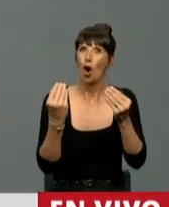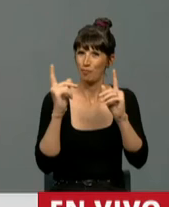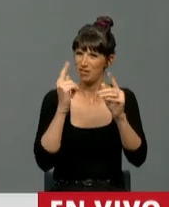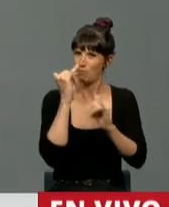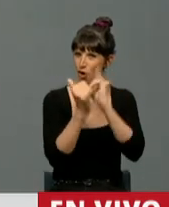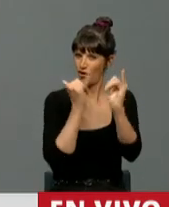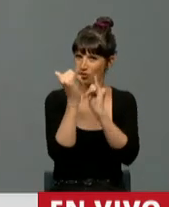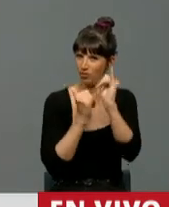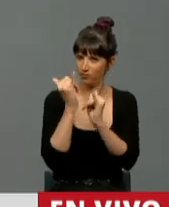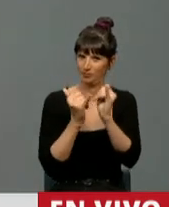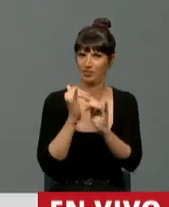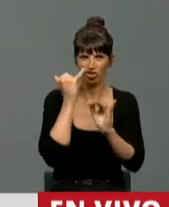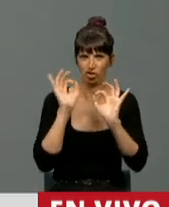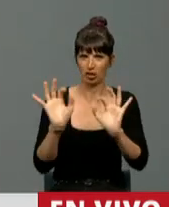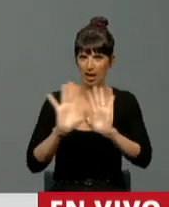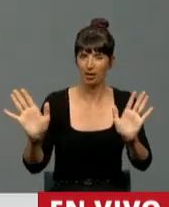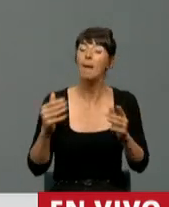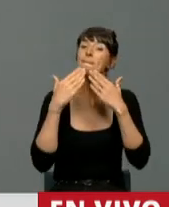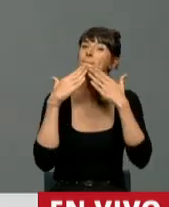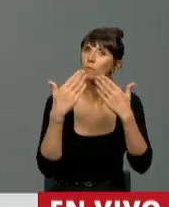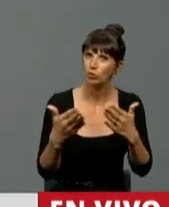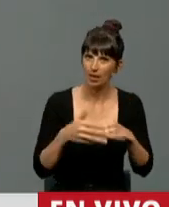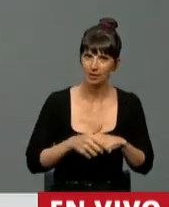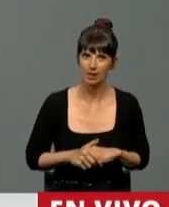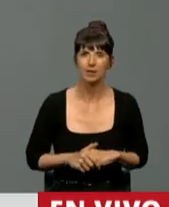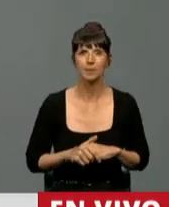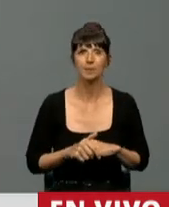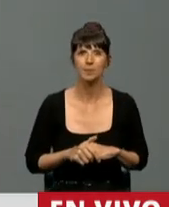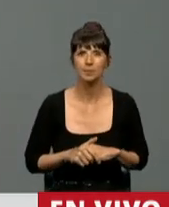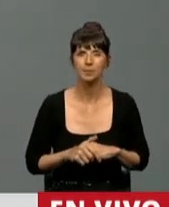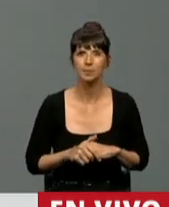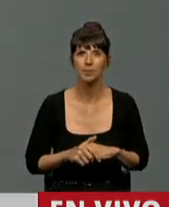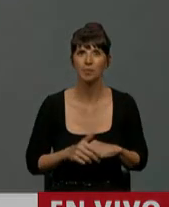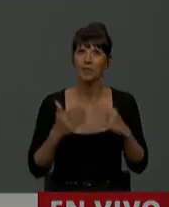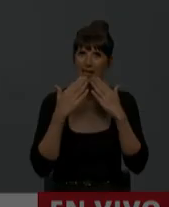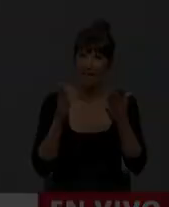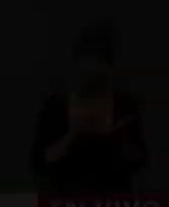que he terminado de vertir. Muchísimas gracias, señor presidente. Gracias, diputada.